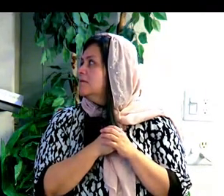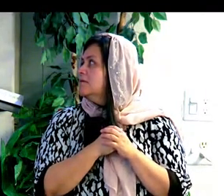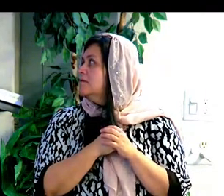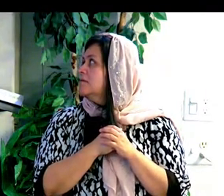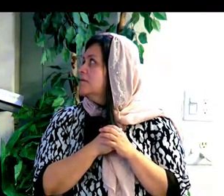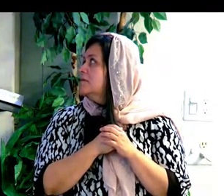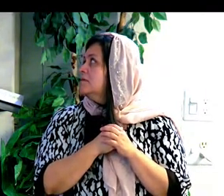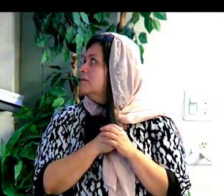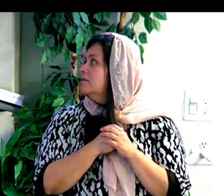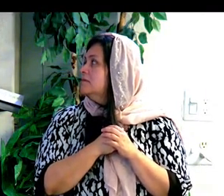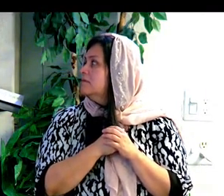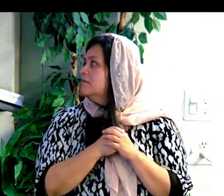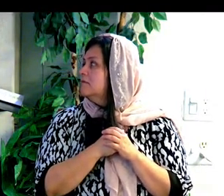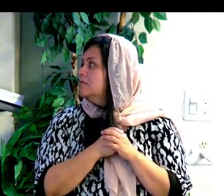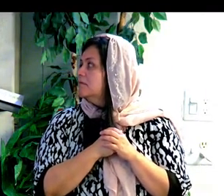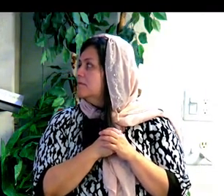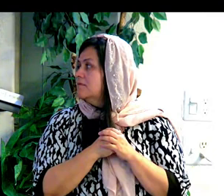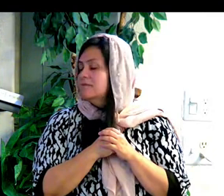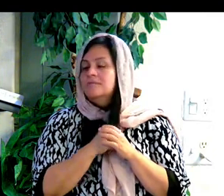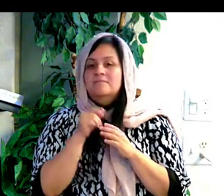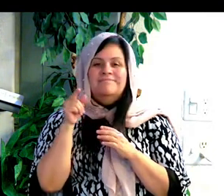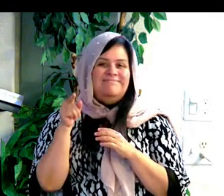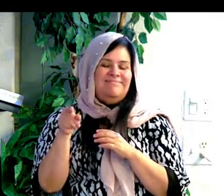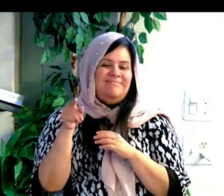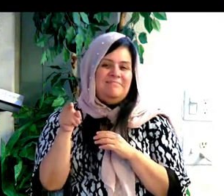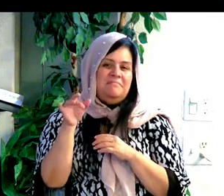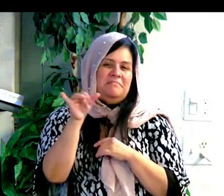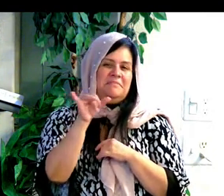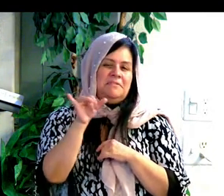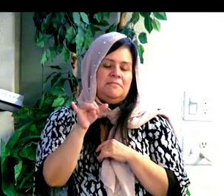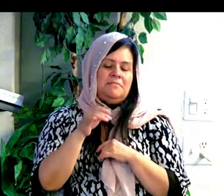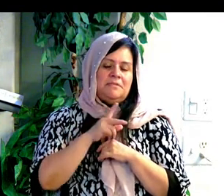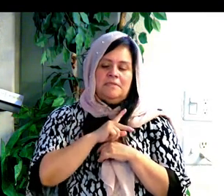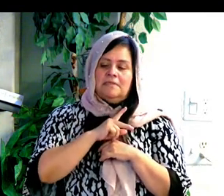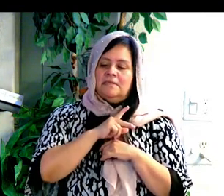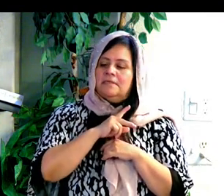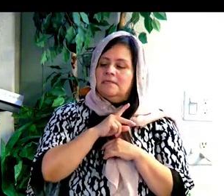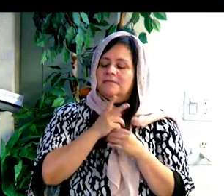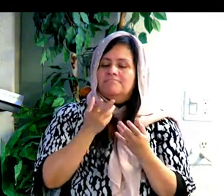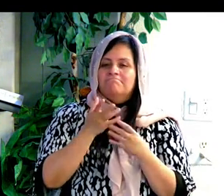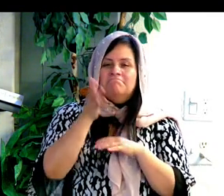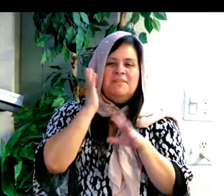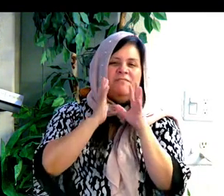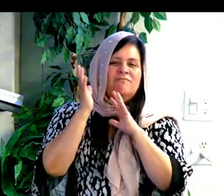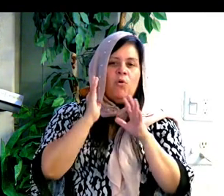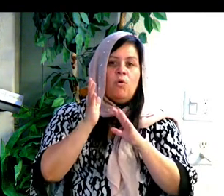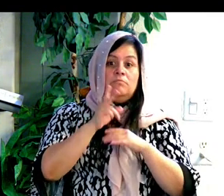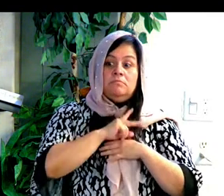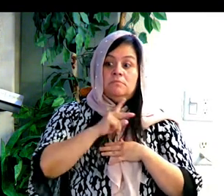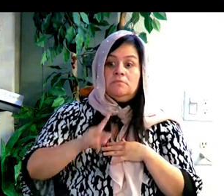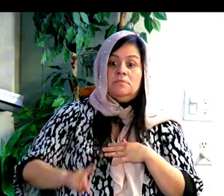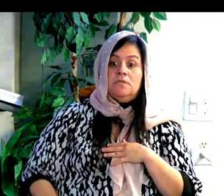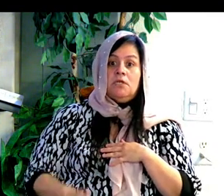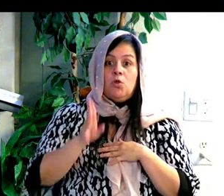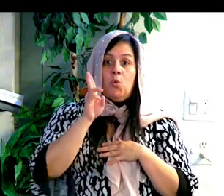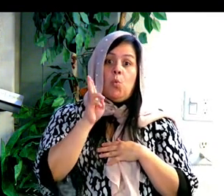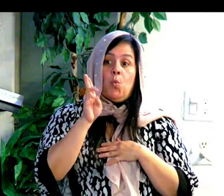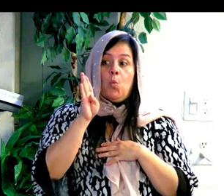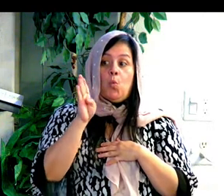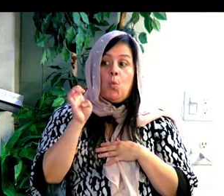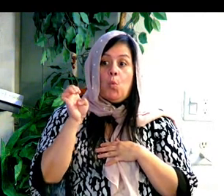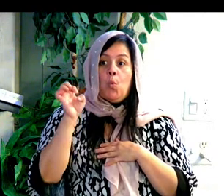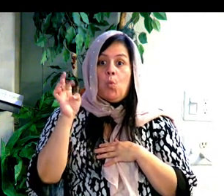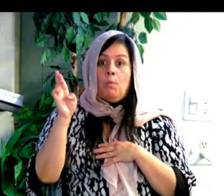the royal uber for the queen. You know, she's going to pick her up. Ah, por decir, ese es como el uber real,